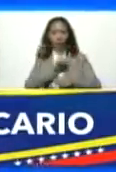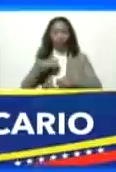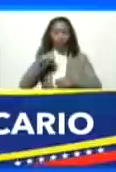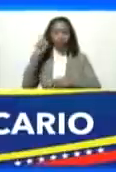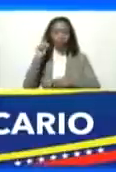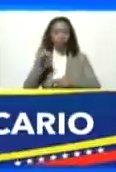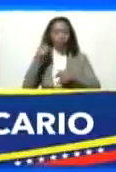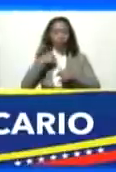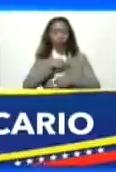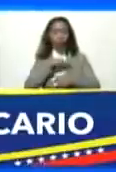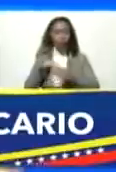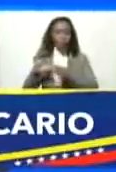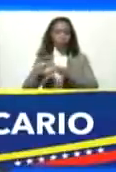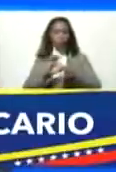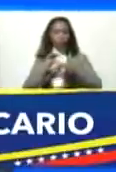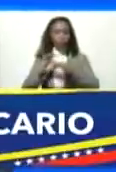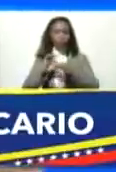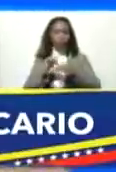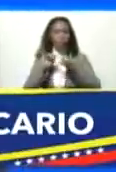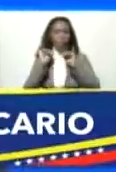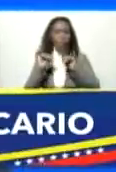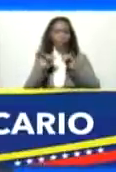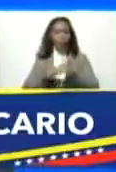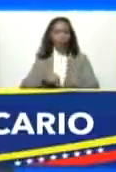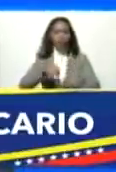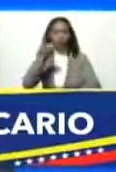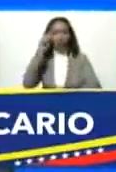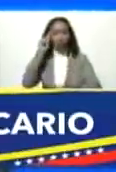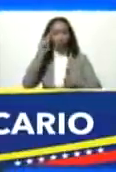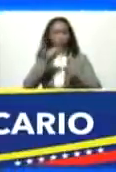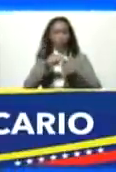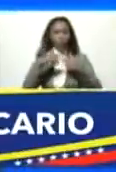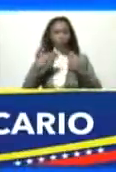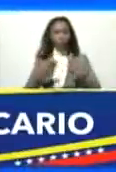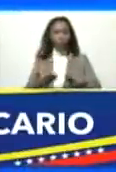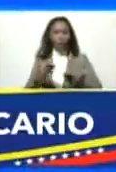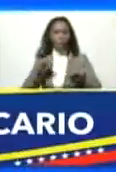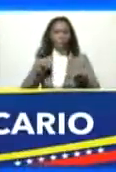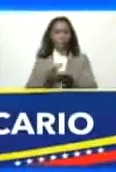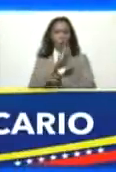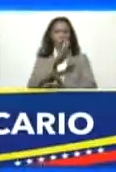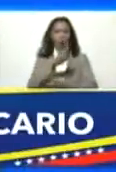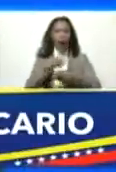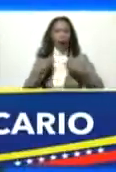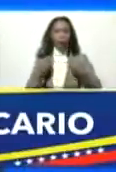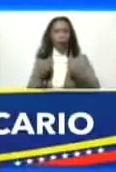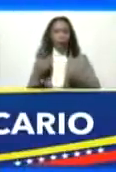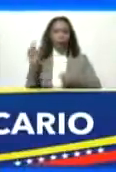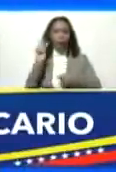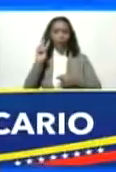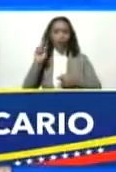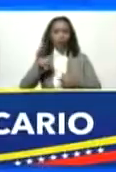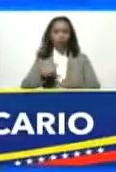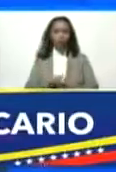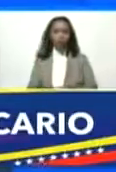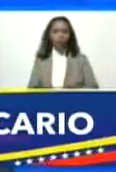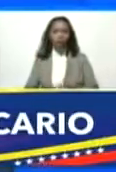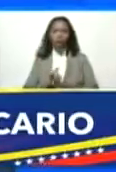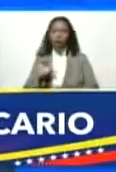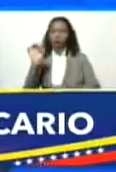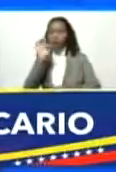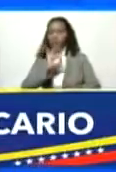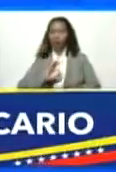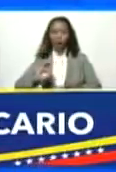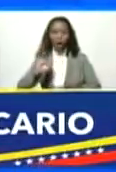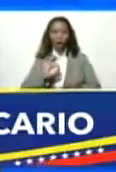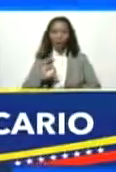estamos unidos en un mismo norte un mismo objetivo que es el impulso económico de Venezuela no nos nadie ni